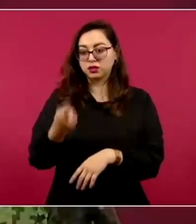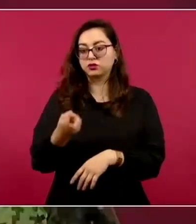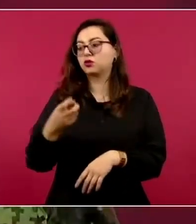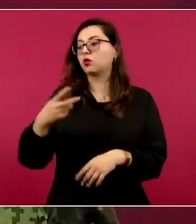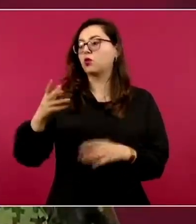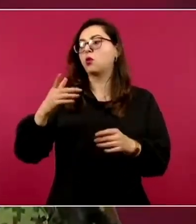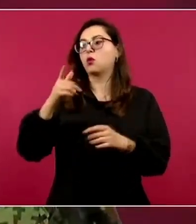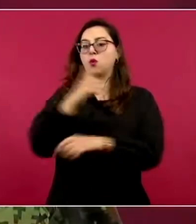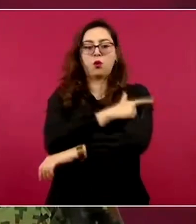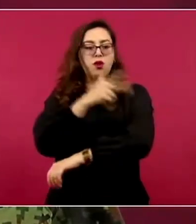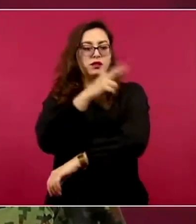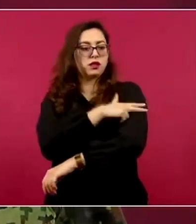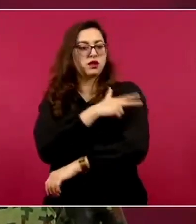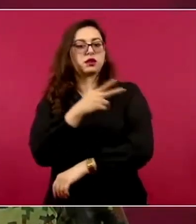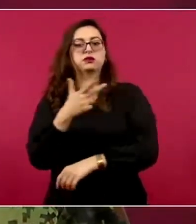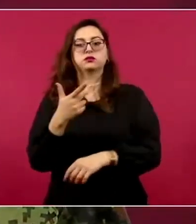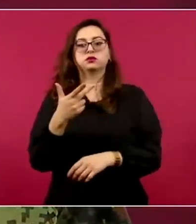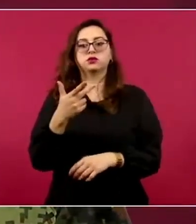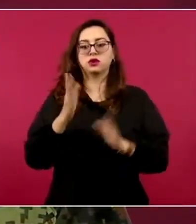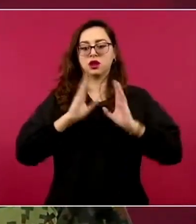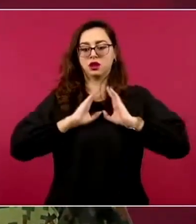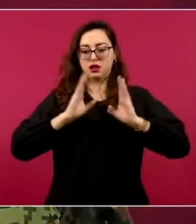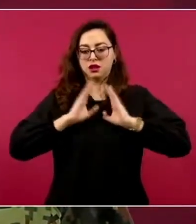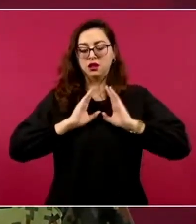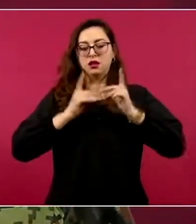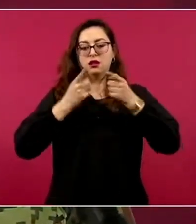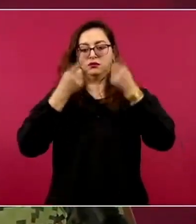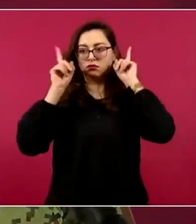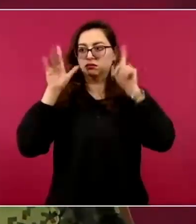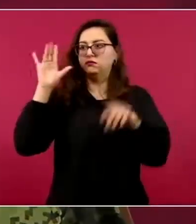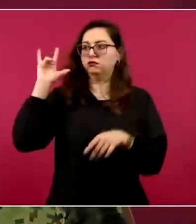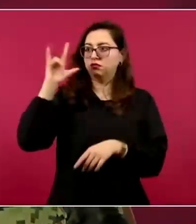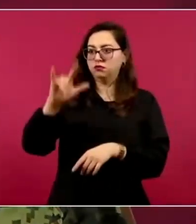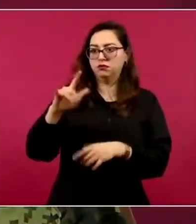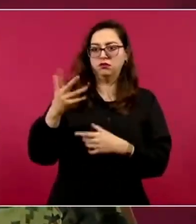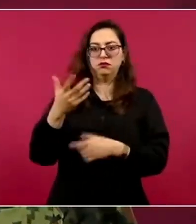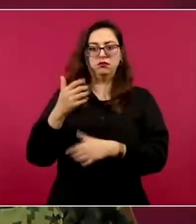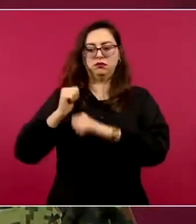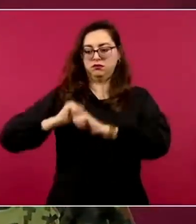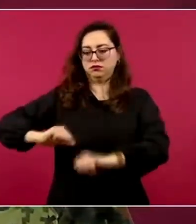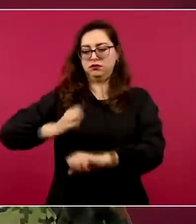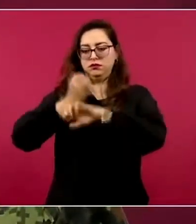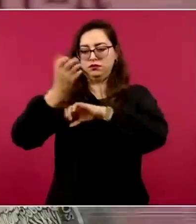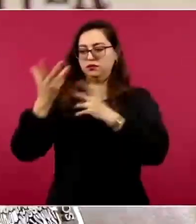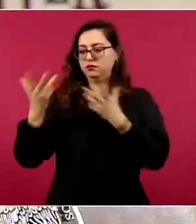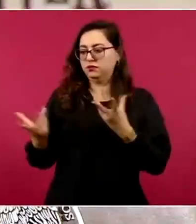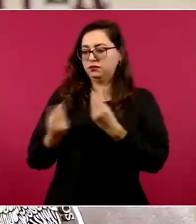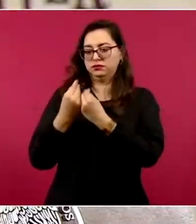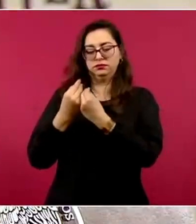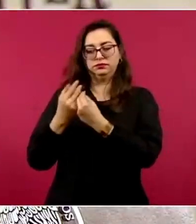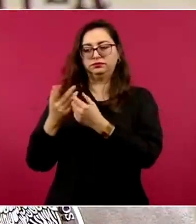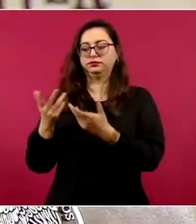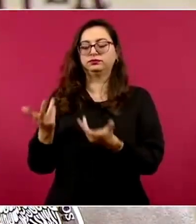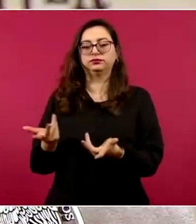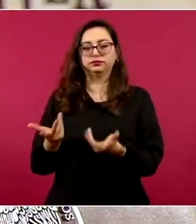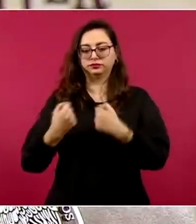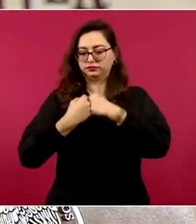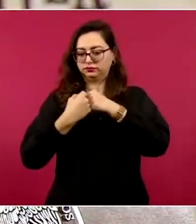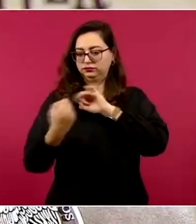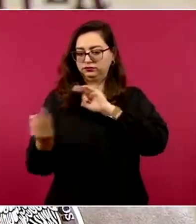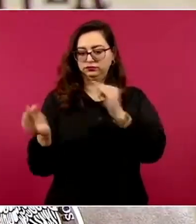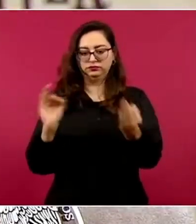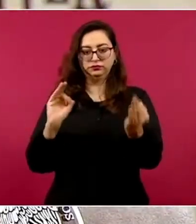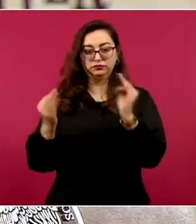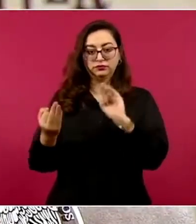Ejército, Fuerza Aérea, autoridades estatales y se coordinan con los estados aledaños, pero